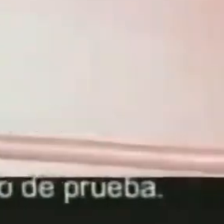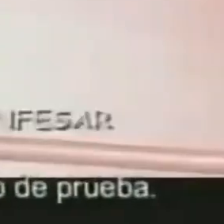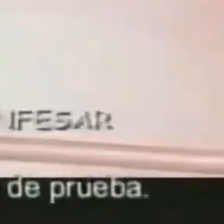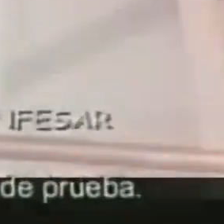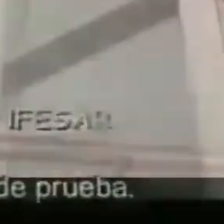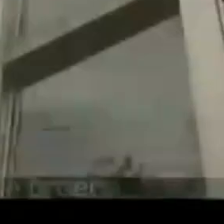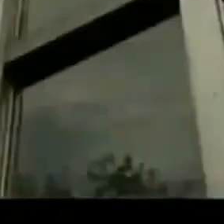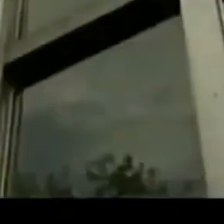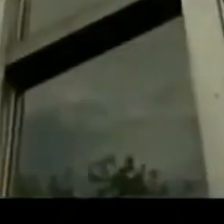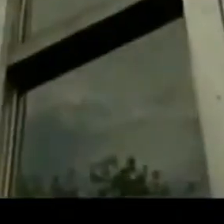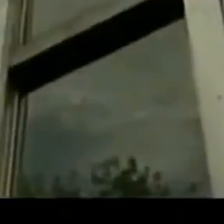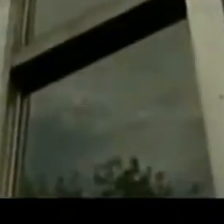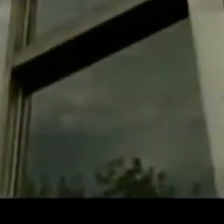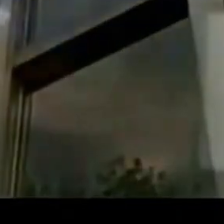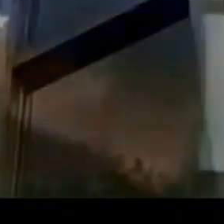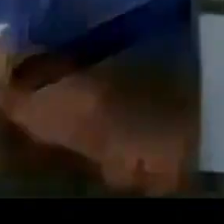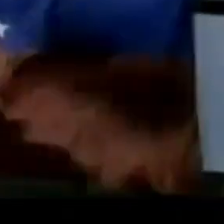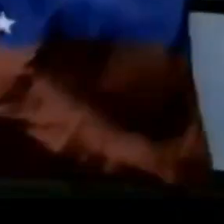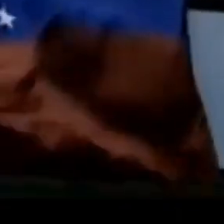¡Yo les veo!